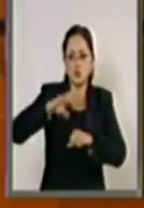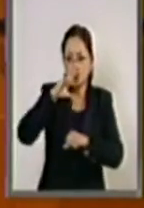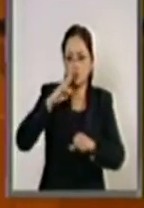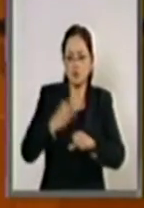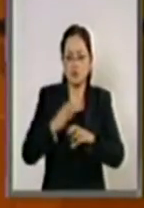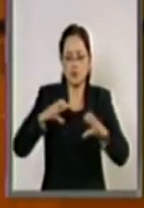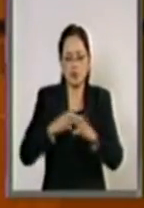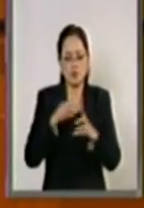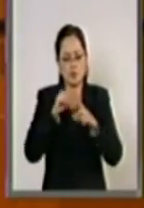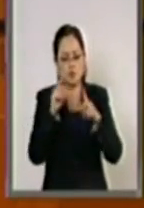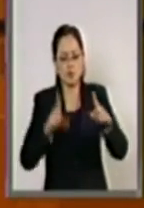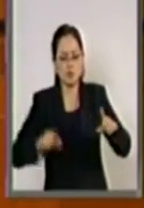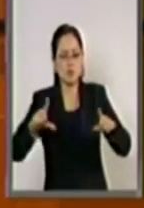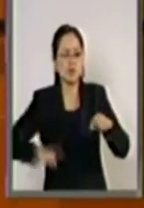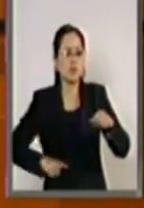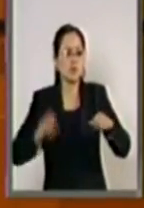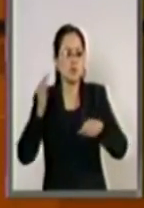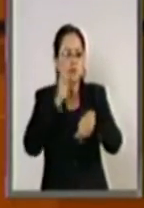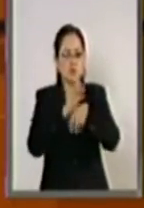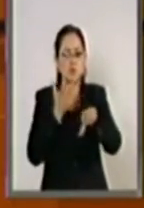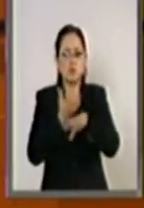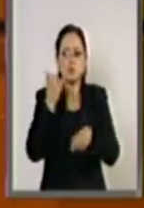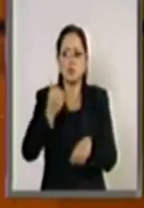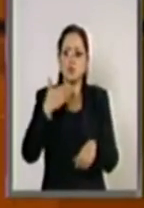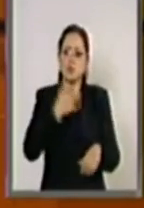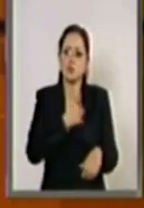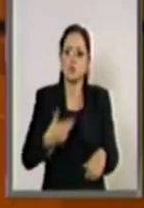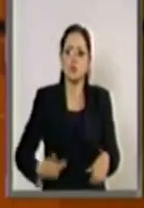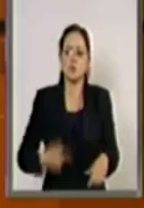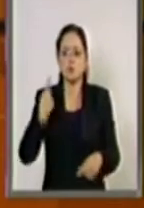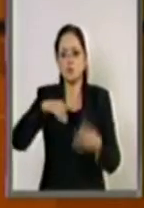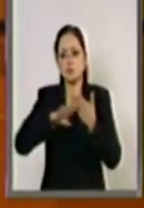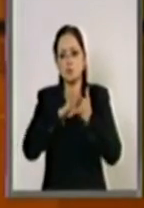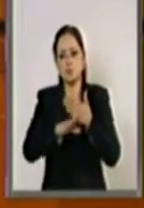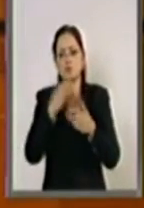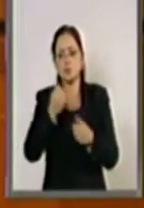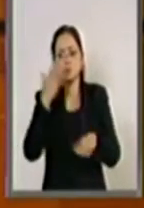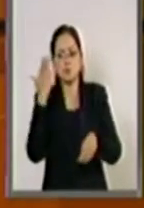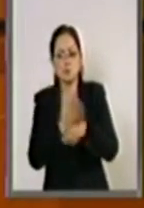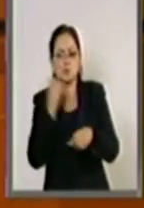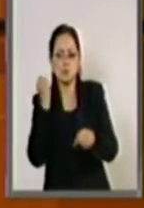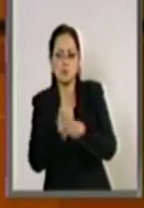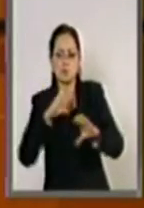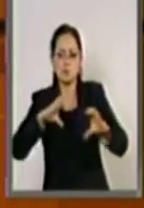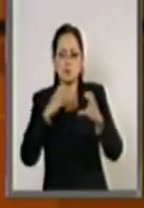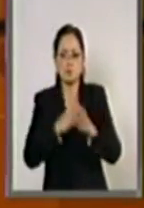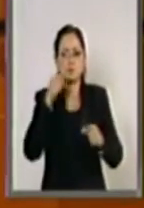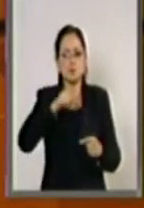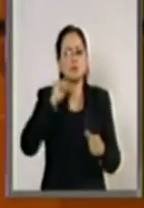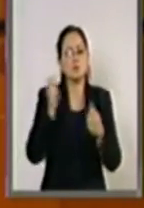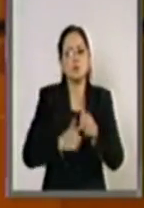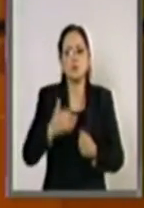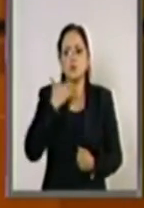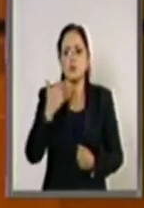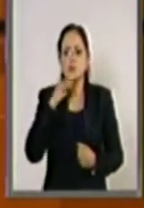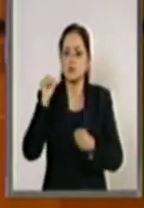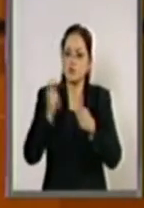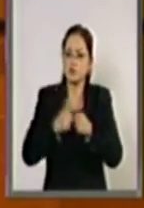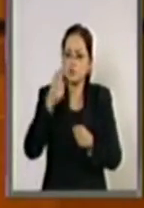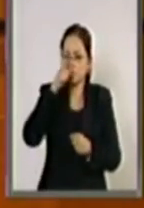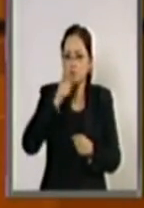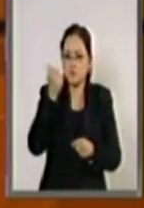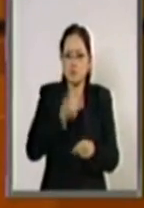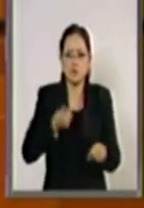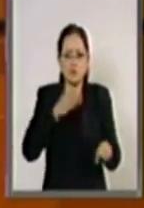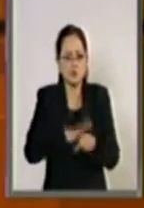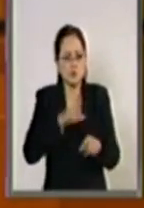de todos los órdenes de gobierno en la prevención, detección y sanción de hechos de corrupción y faltas administrativas,